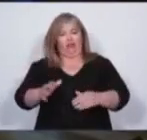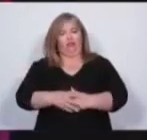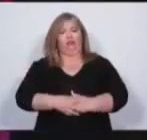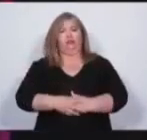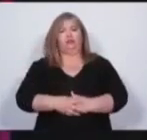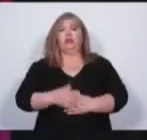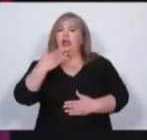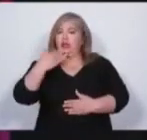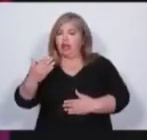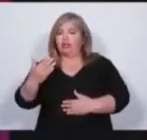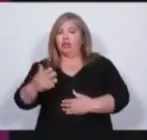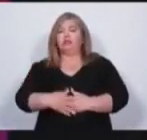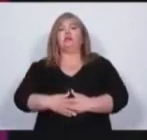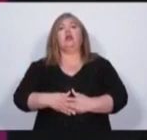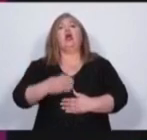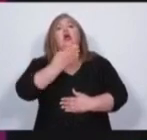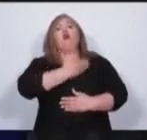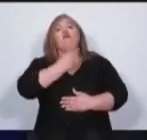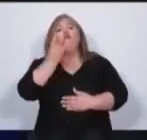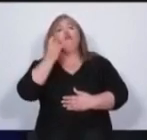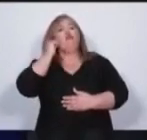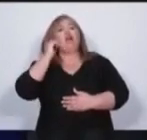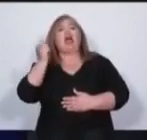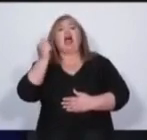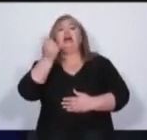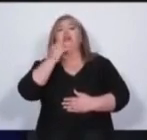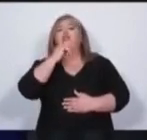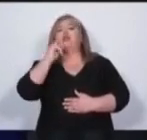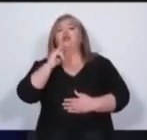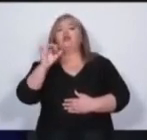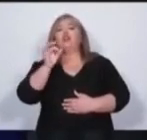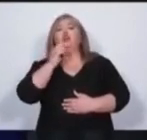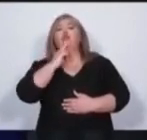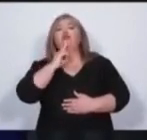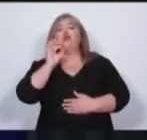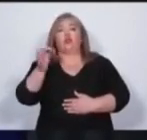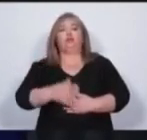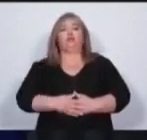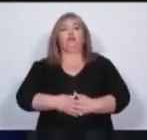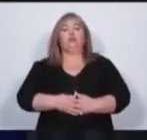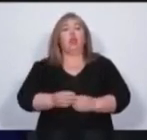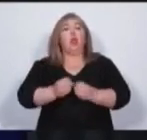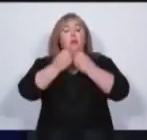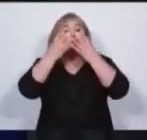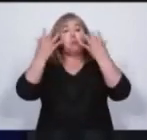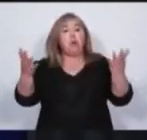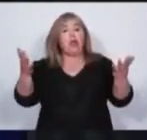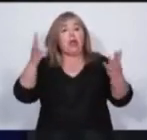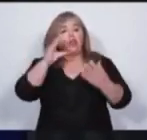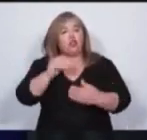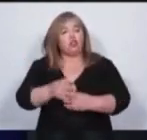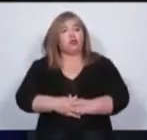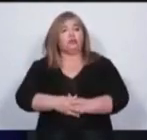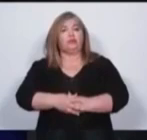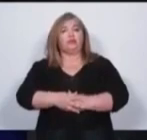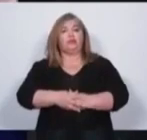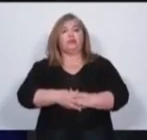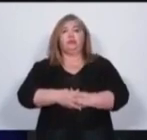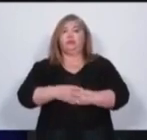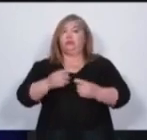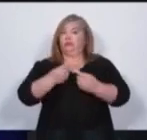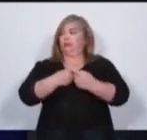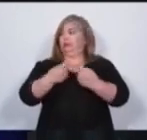Orozco. Lo escuchamos. Fugasoto. Buenas noches. La verdad que estamos ante la presencia de quienes han sido